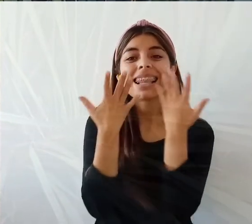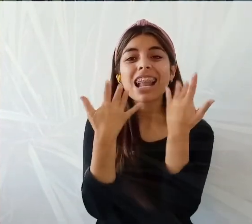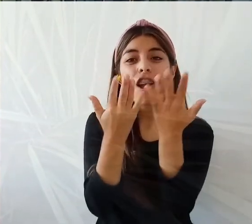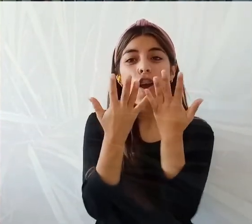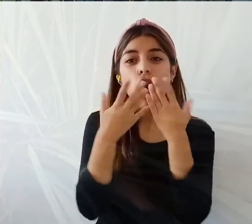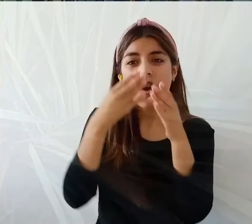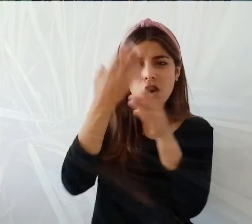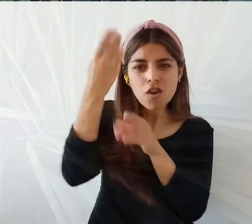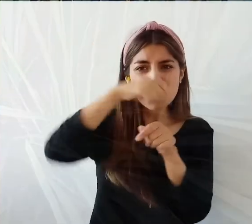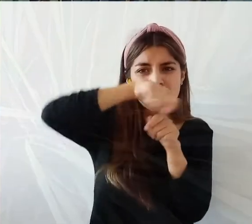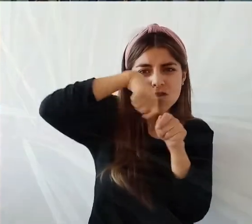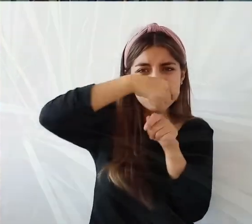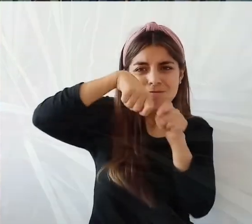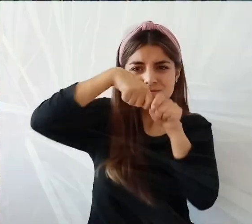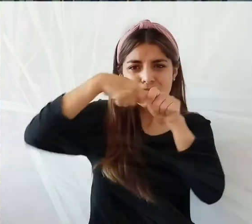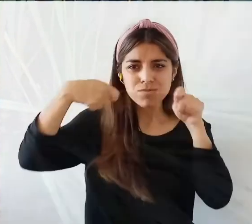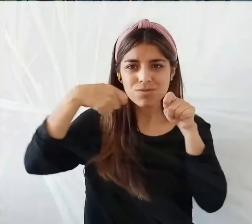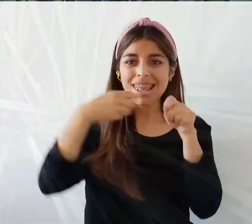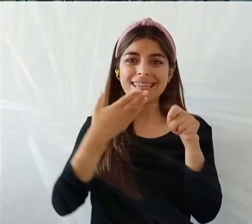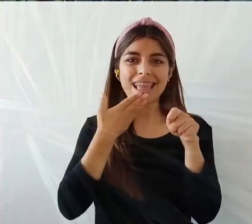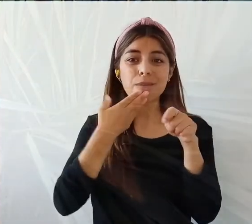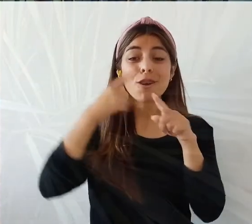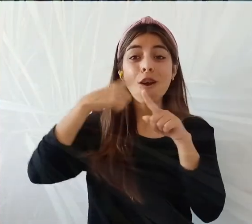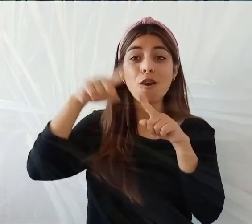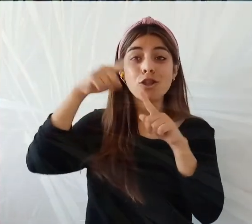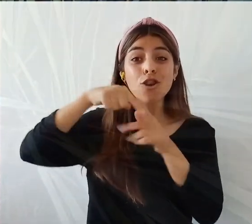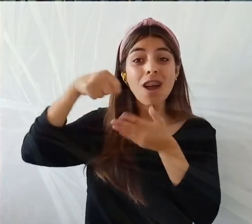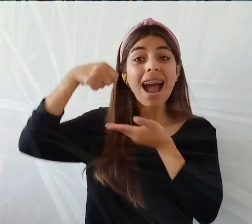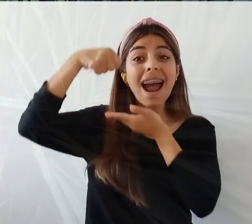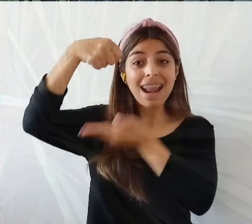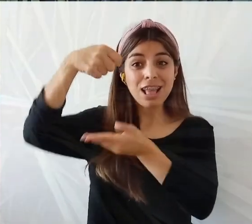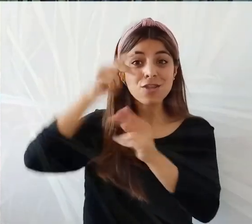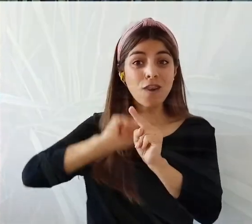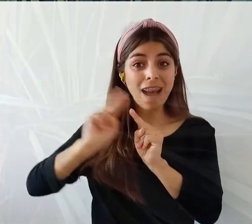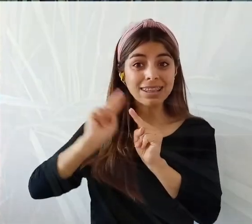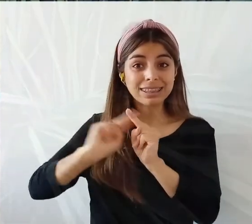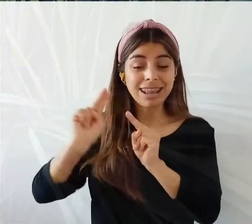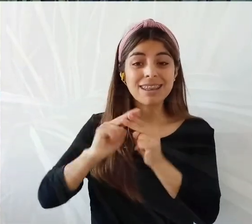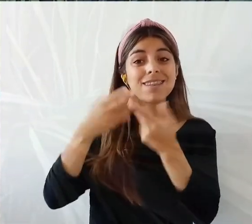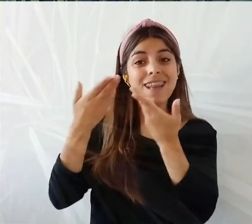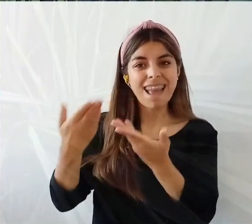Hacían canastos para abariscar igual y para amarrar el trigo cuando cosechaban.